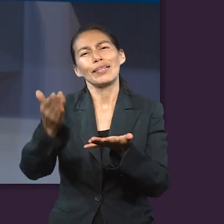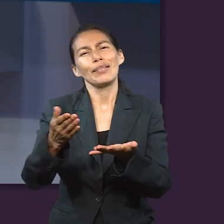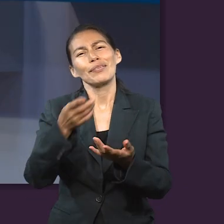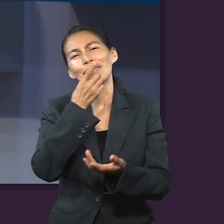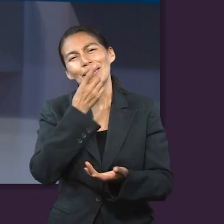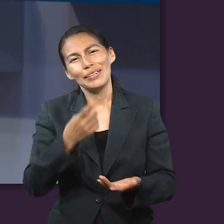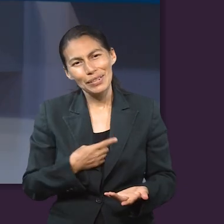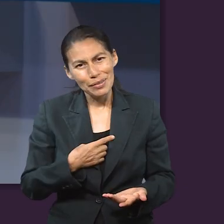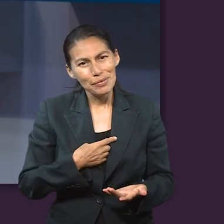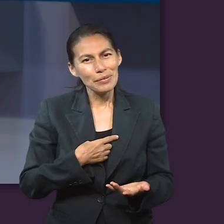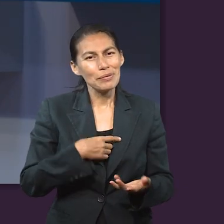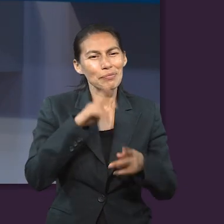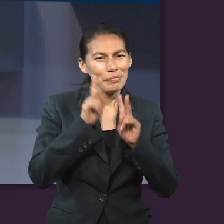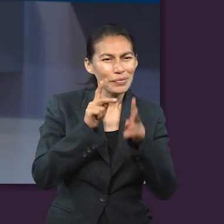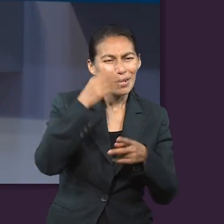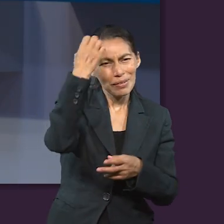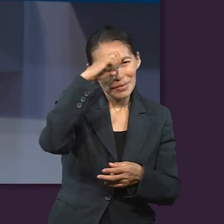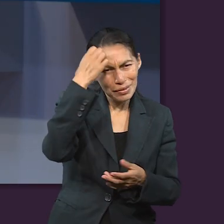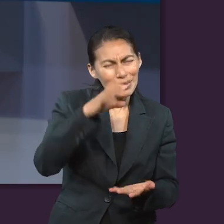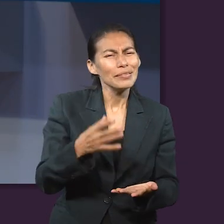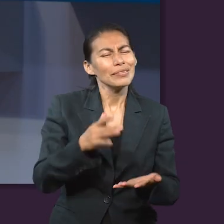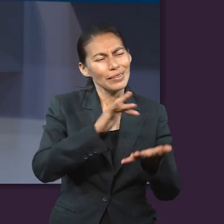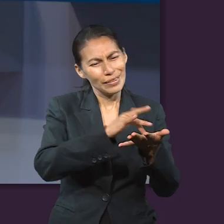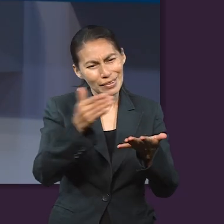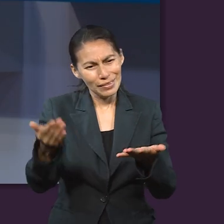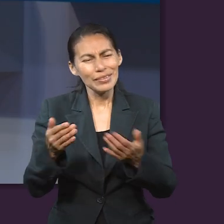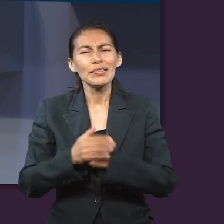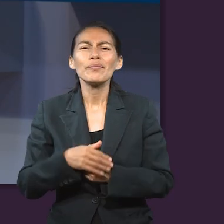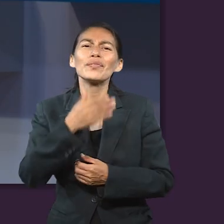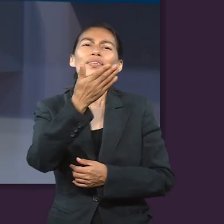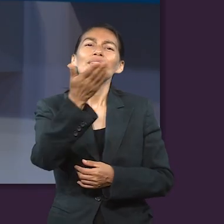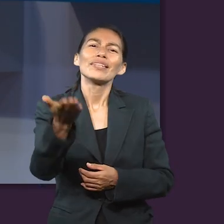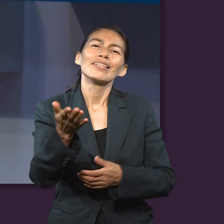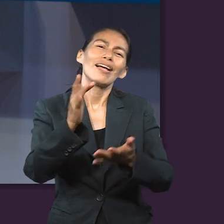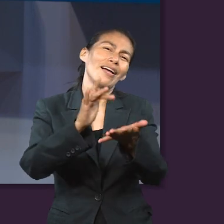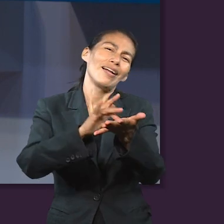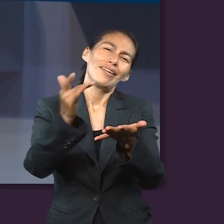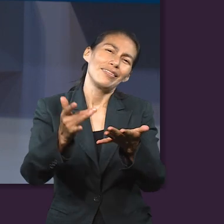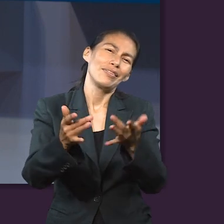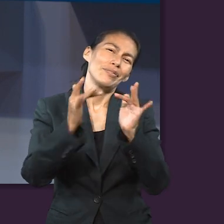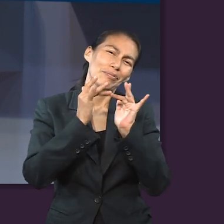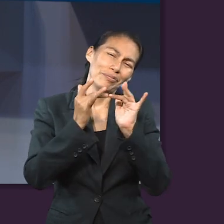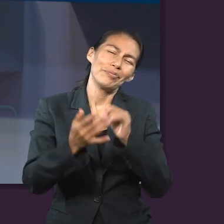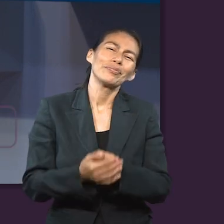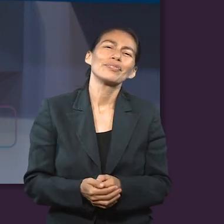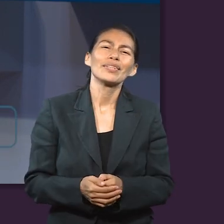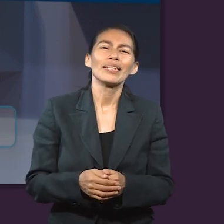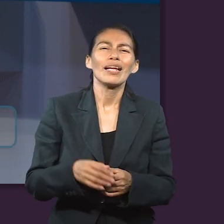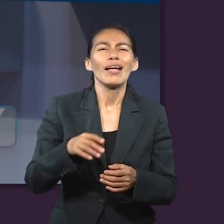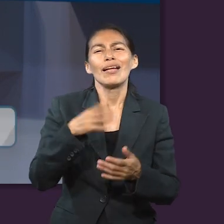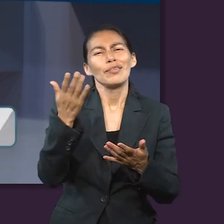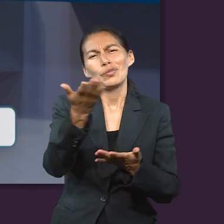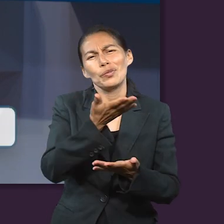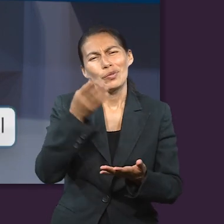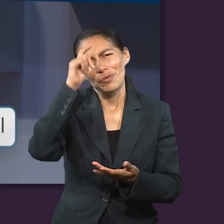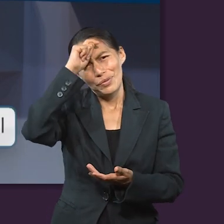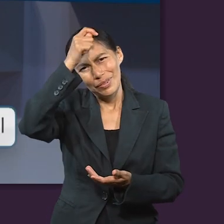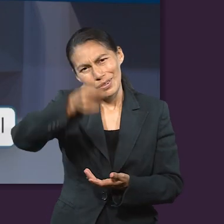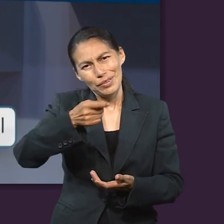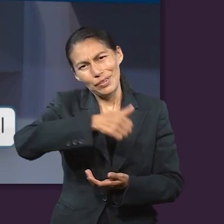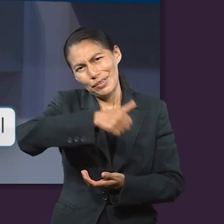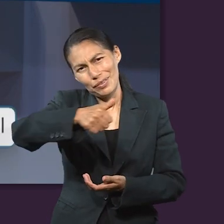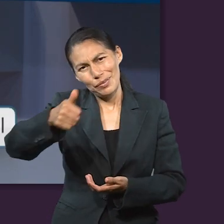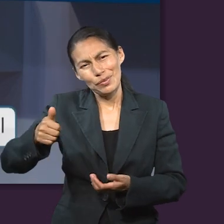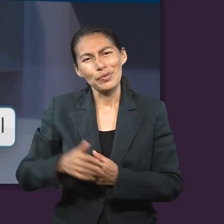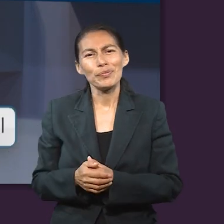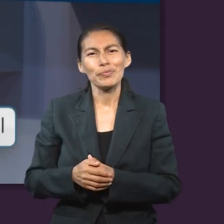Muchas gracias por haber compartido conmigo sus comentarios y sus experiencias. También agradecemos al público por haberse quedado con nosotros en